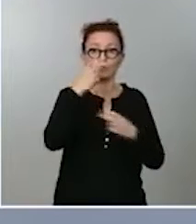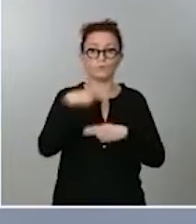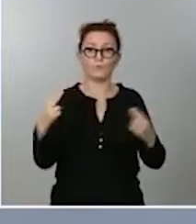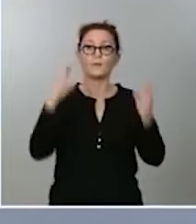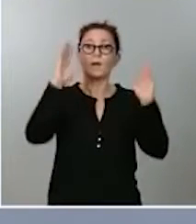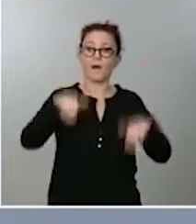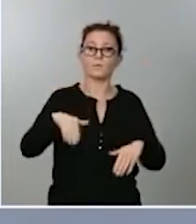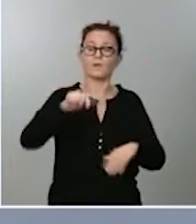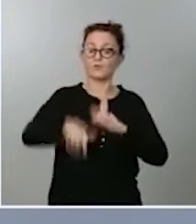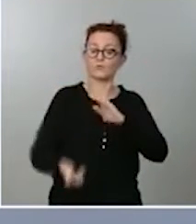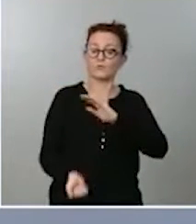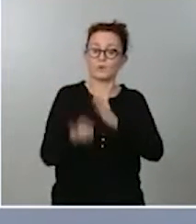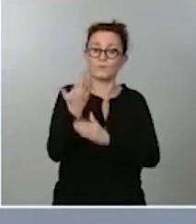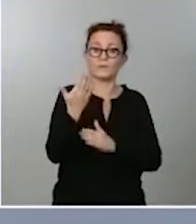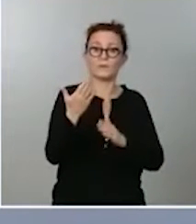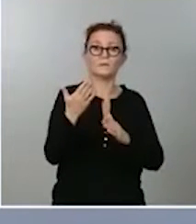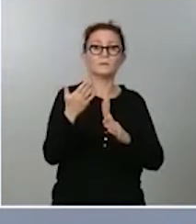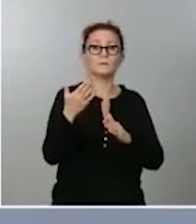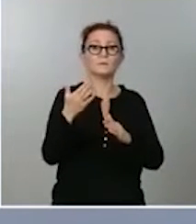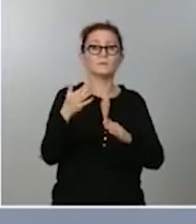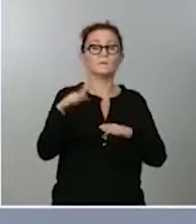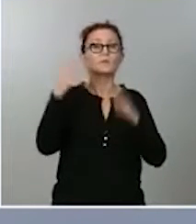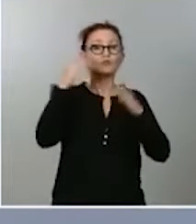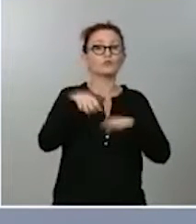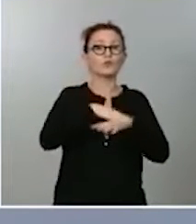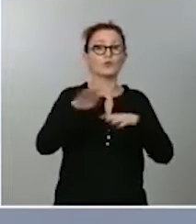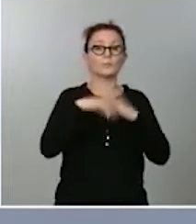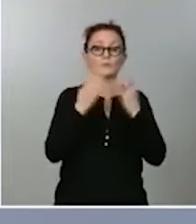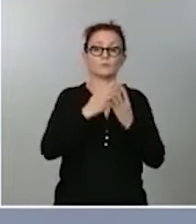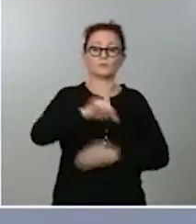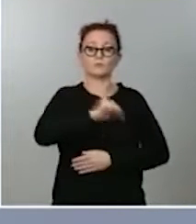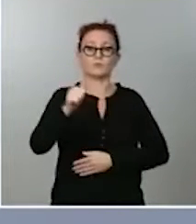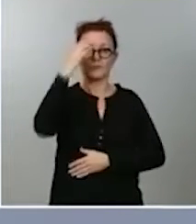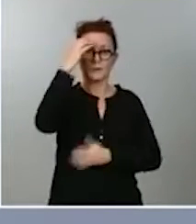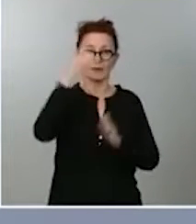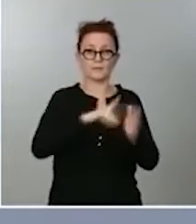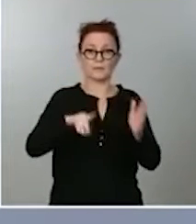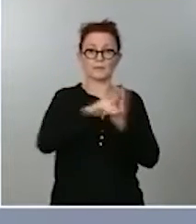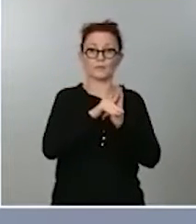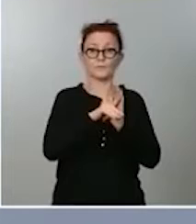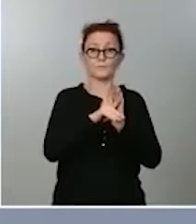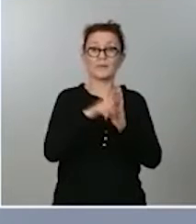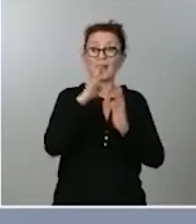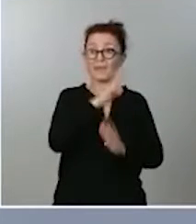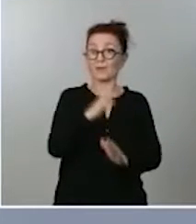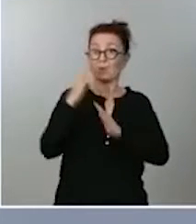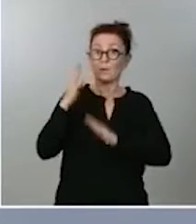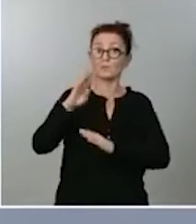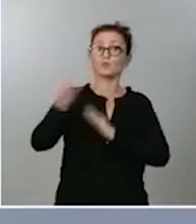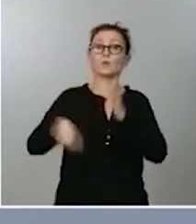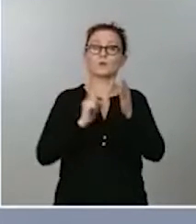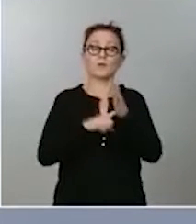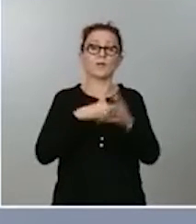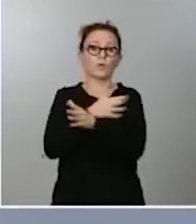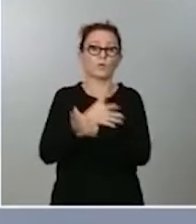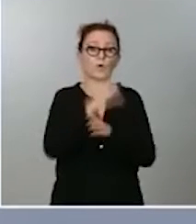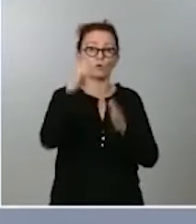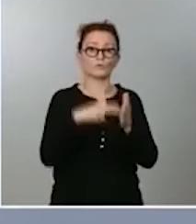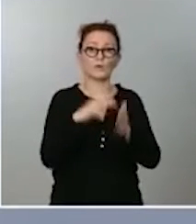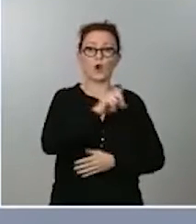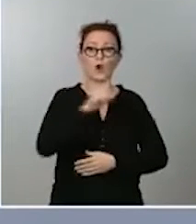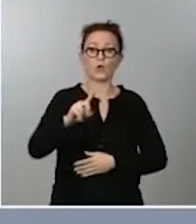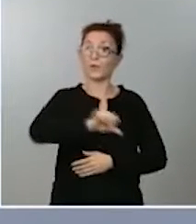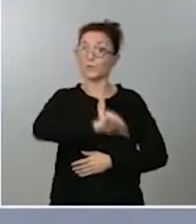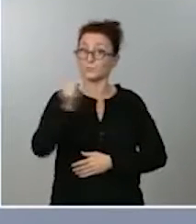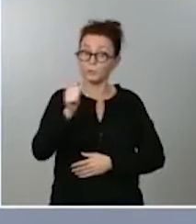mañana en el Consejo de Ministros del Real Decreto. Hace nueve años que se aprobó la Ley del Juego, en el 2011, y hasta ahora